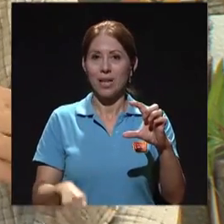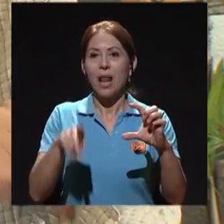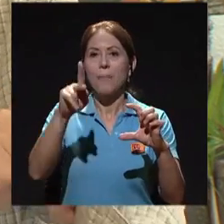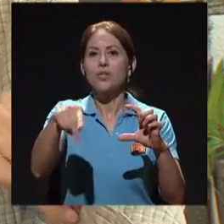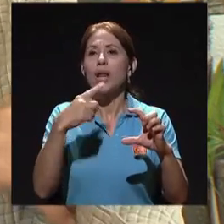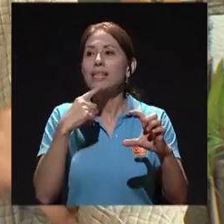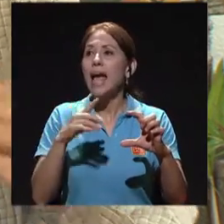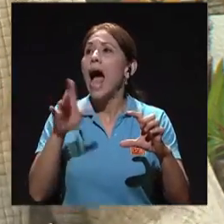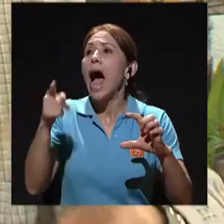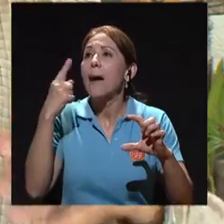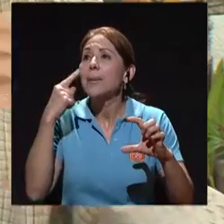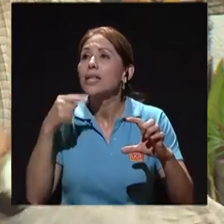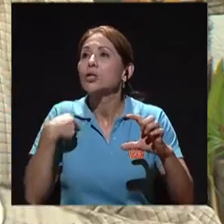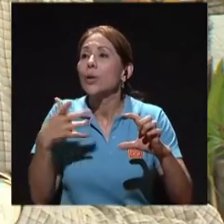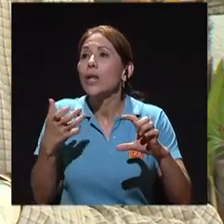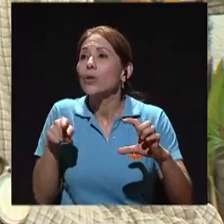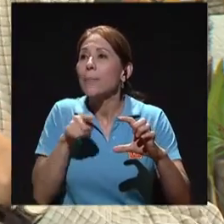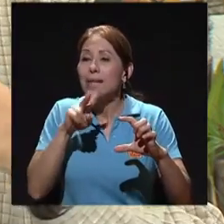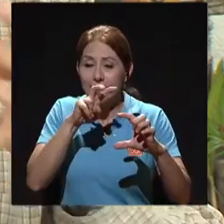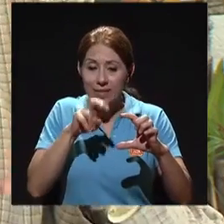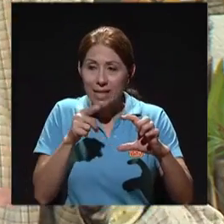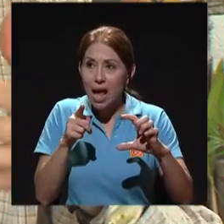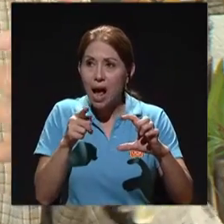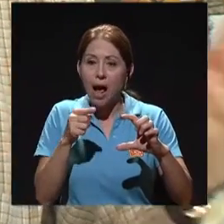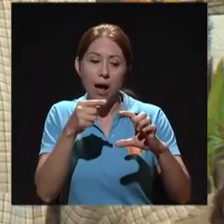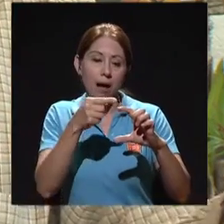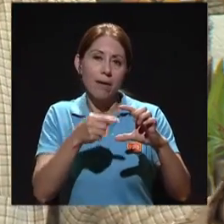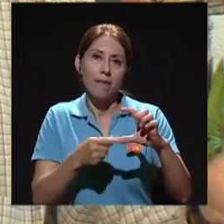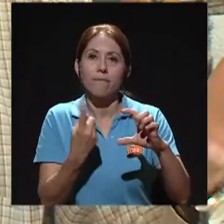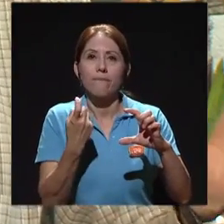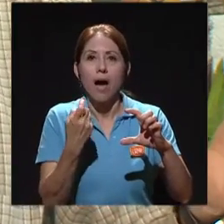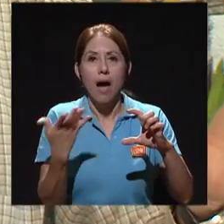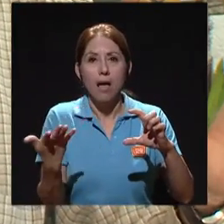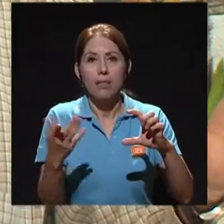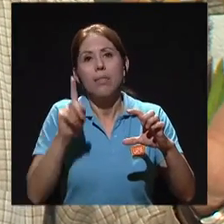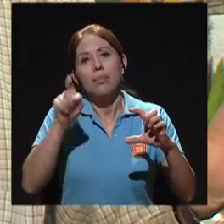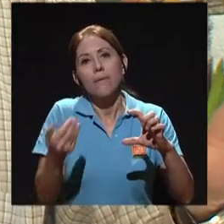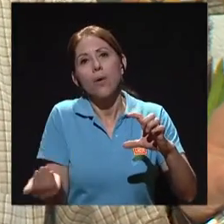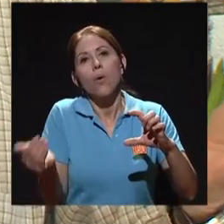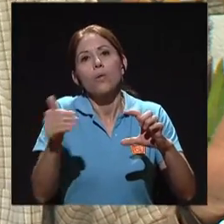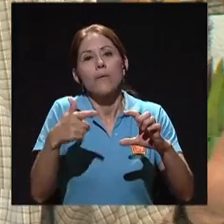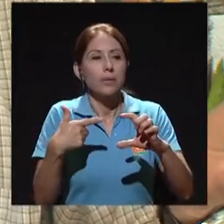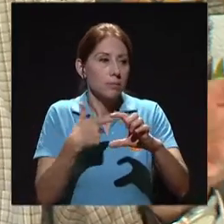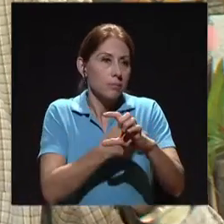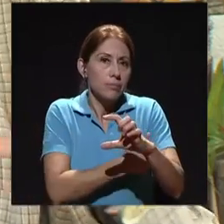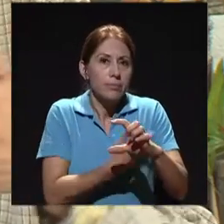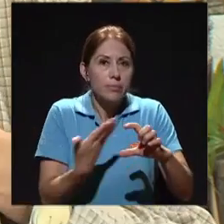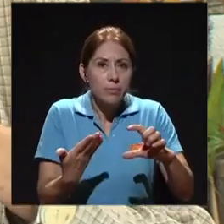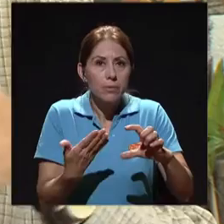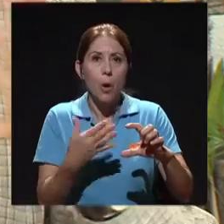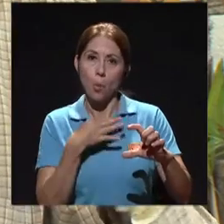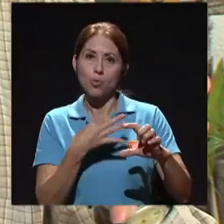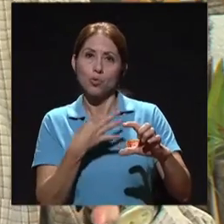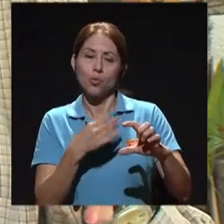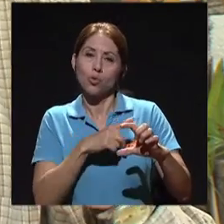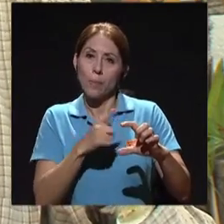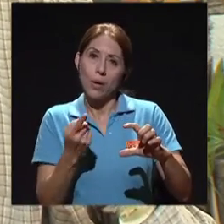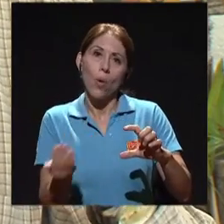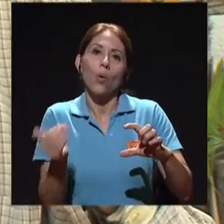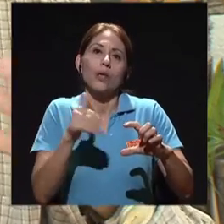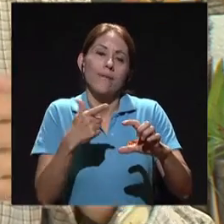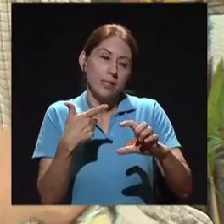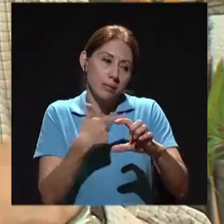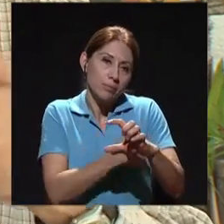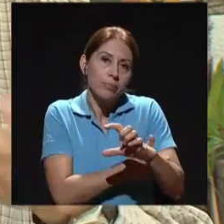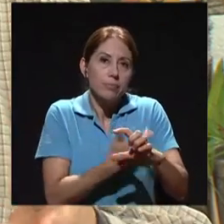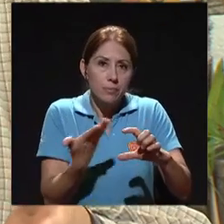hacer tal cosa. ¿Verdad? Y ya no se le tomó el tubo que se ocupaba. Entonces hay que decirle, bueno, con mucho gusto se le hace, pero